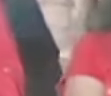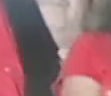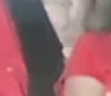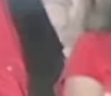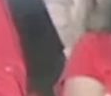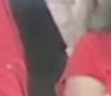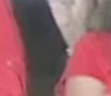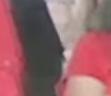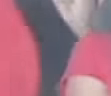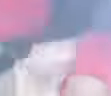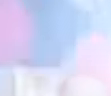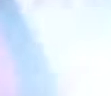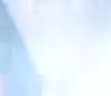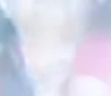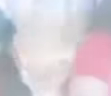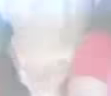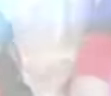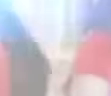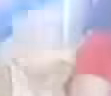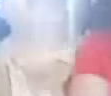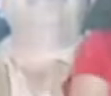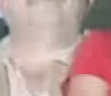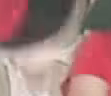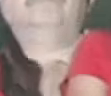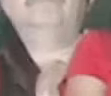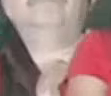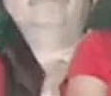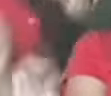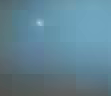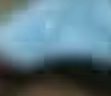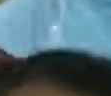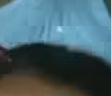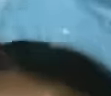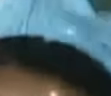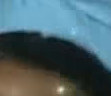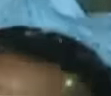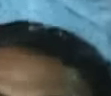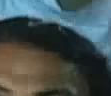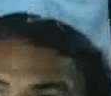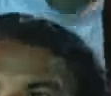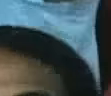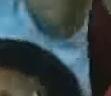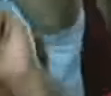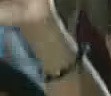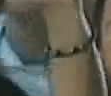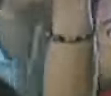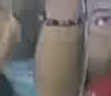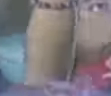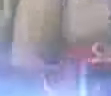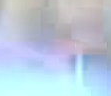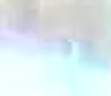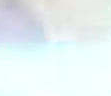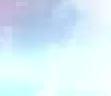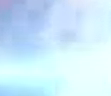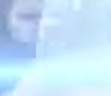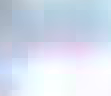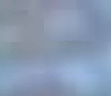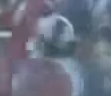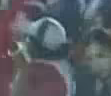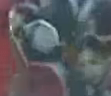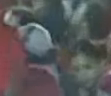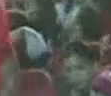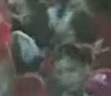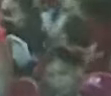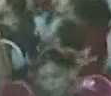decir de verdad que hemos resucitado a la patria que estaba muerta y humillada